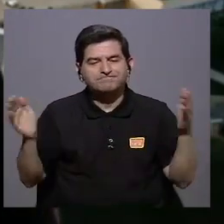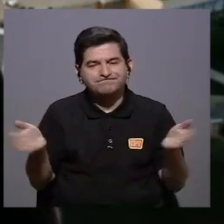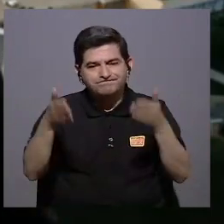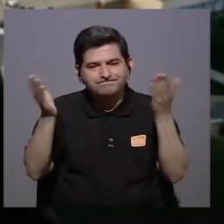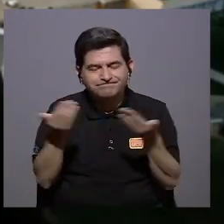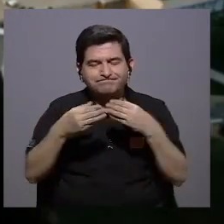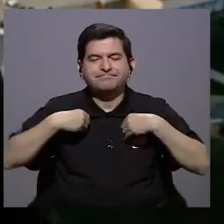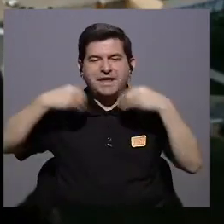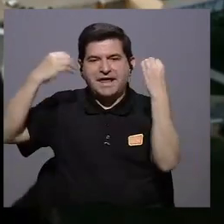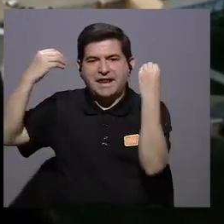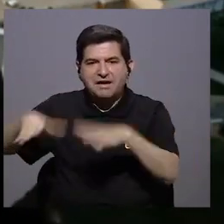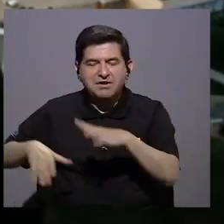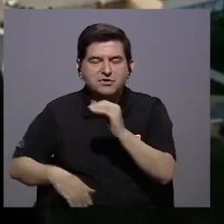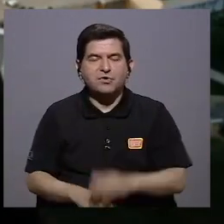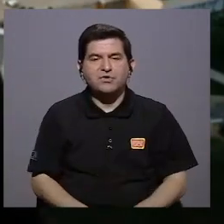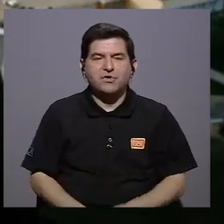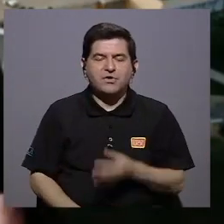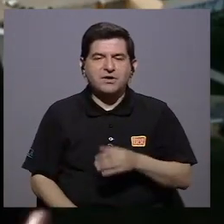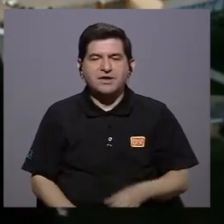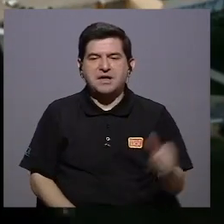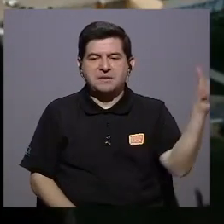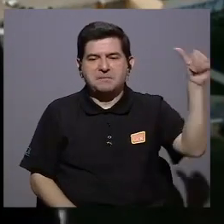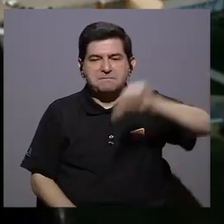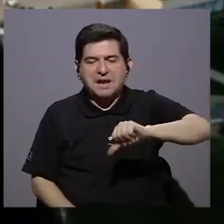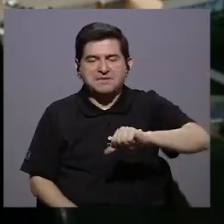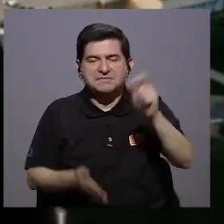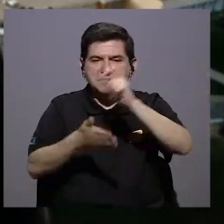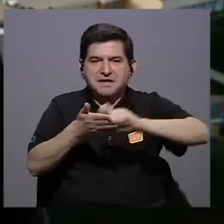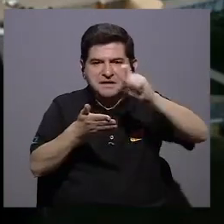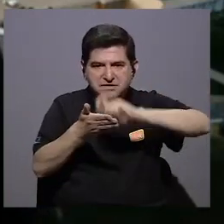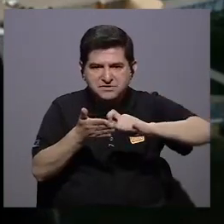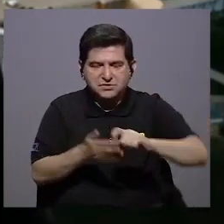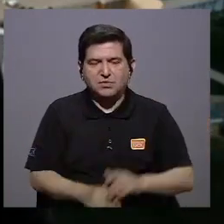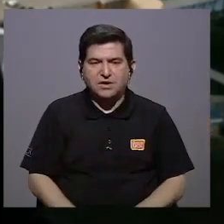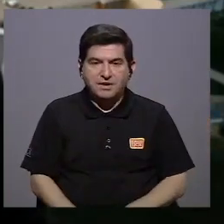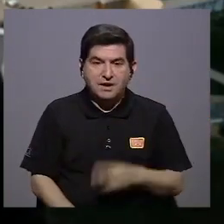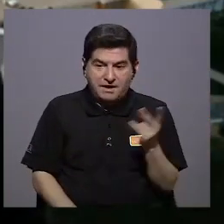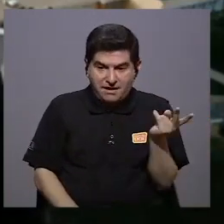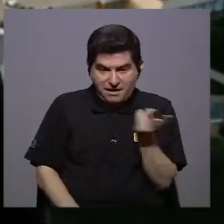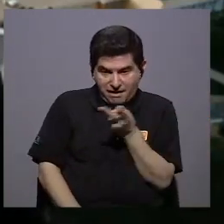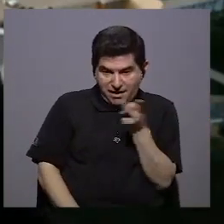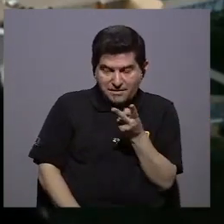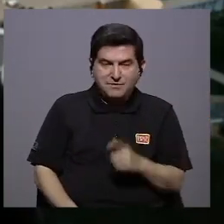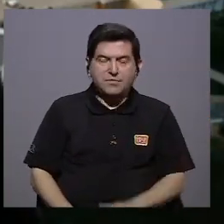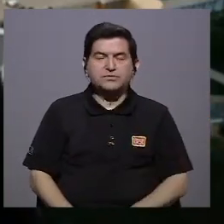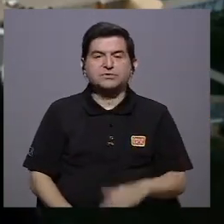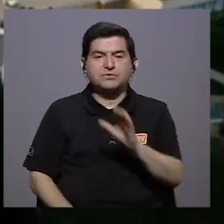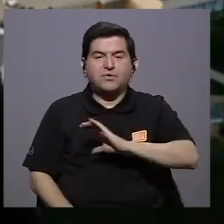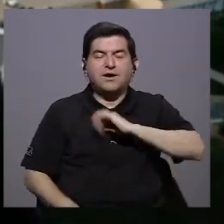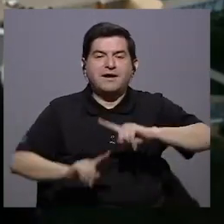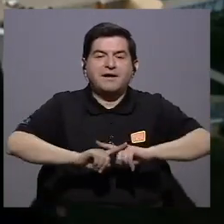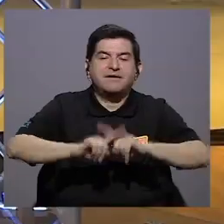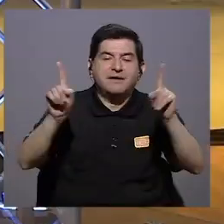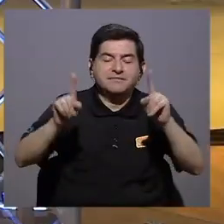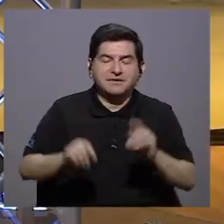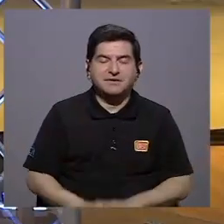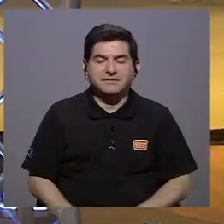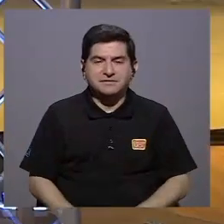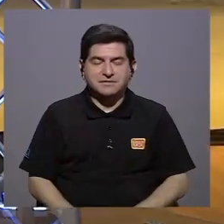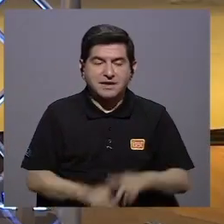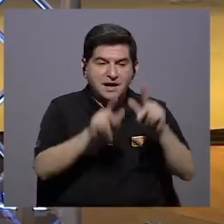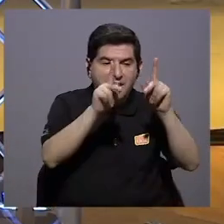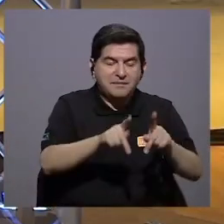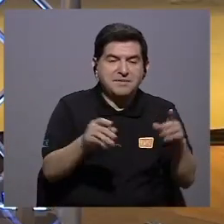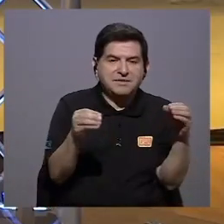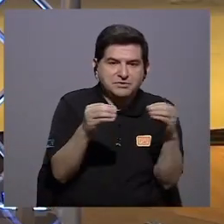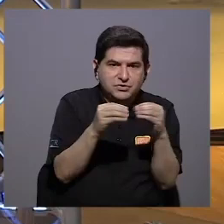fomentar el abandono y el fracaso escolar mucho cuidado además un abandono y un fracaso escolar diferencial que va a afectar a